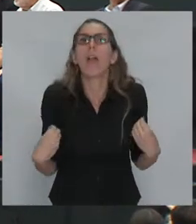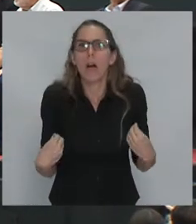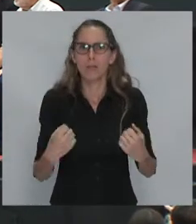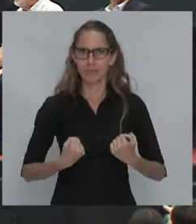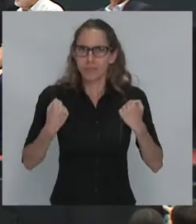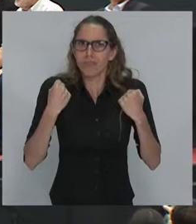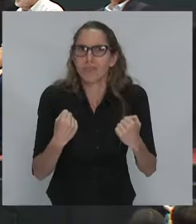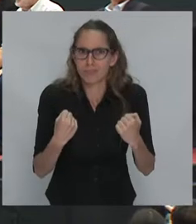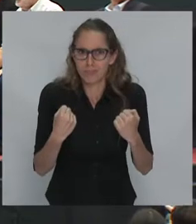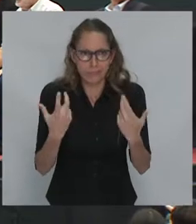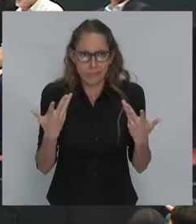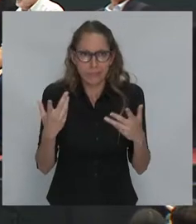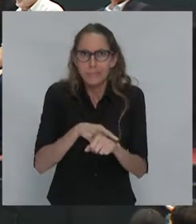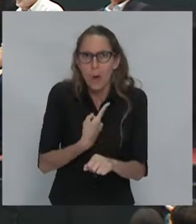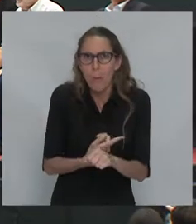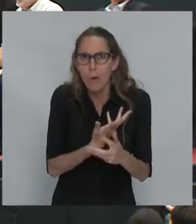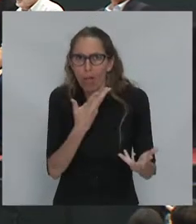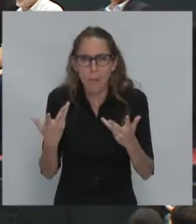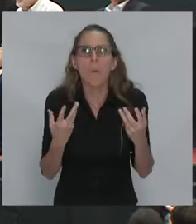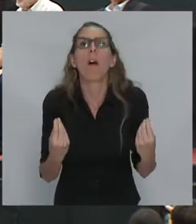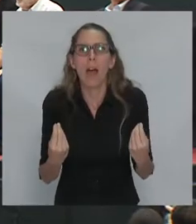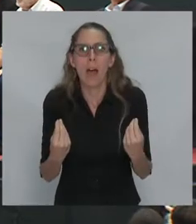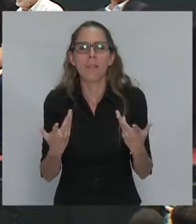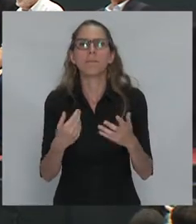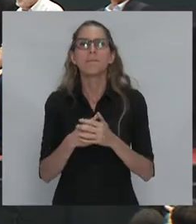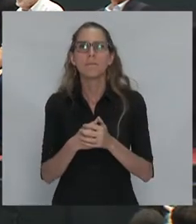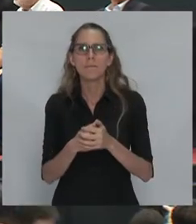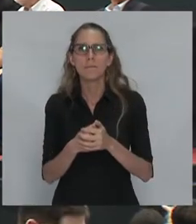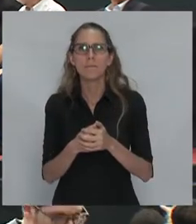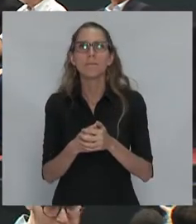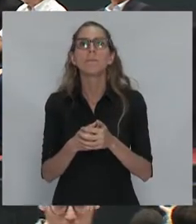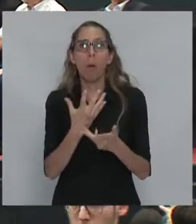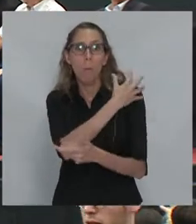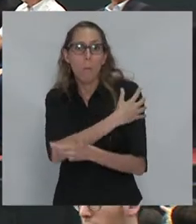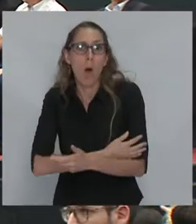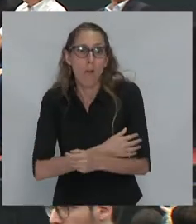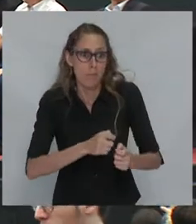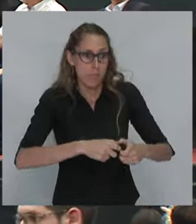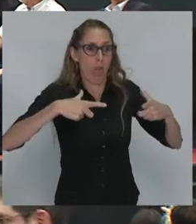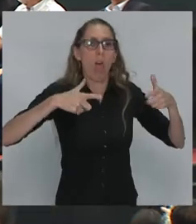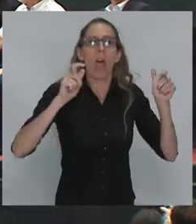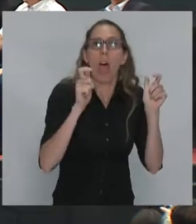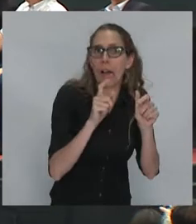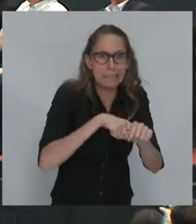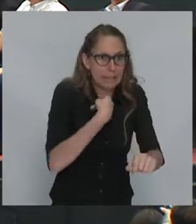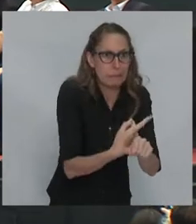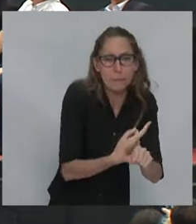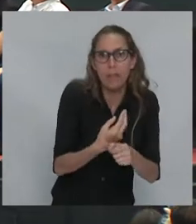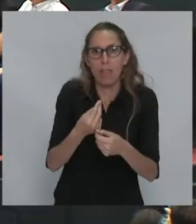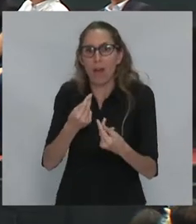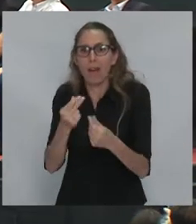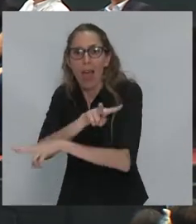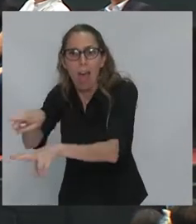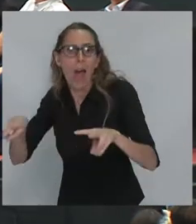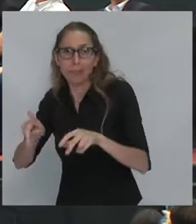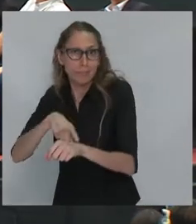fuerte para poder disminuir la pobreza y aumentar los ingresos. Y esto